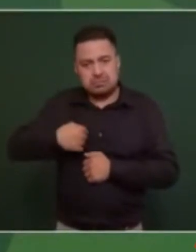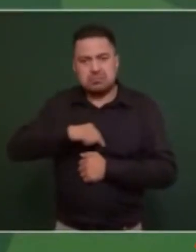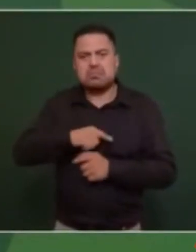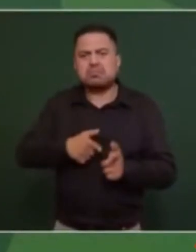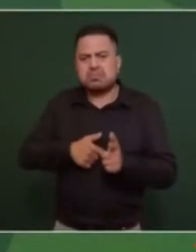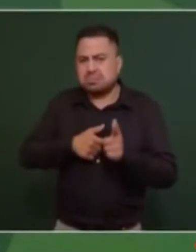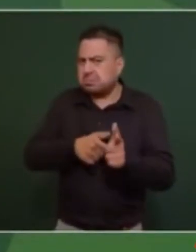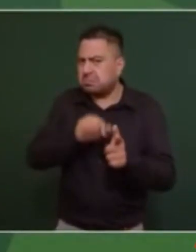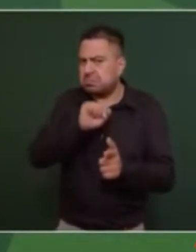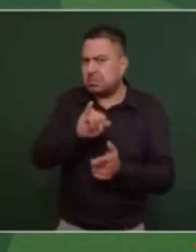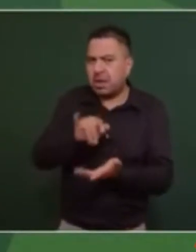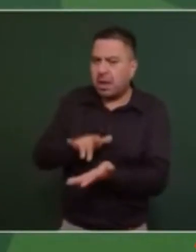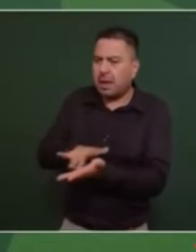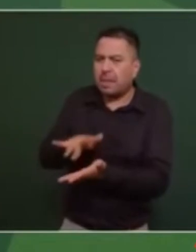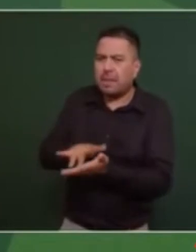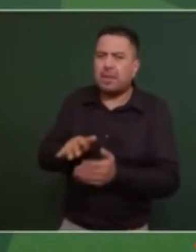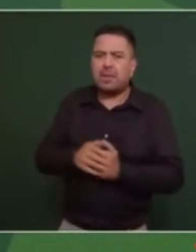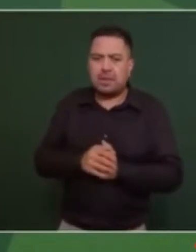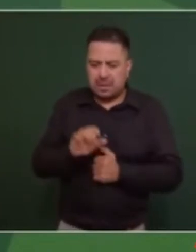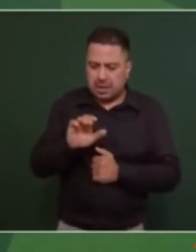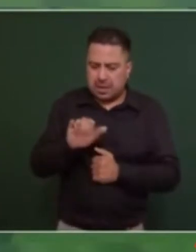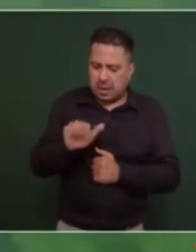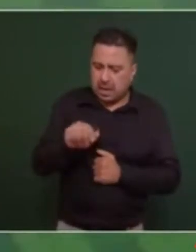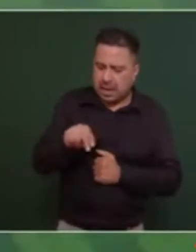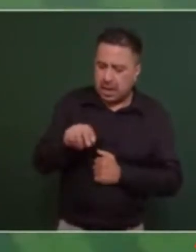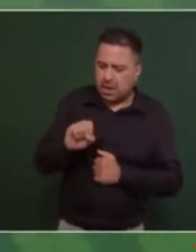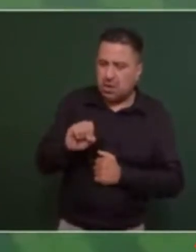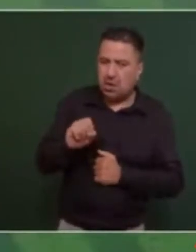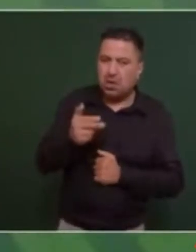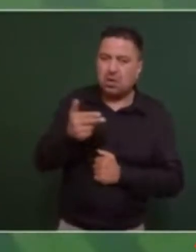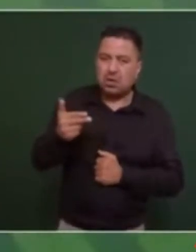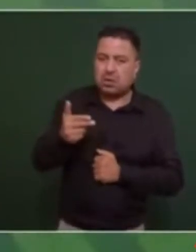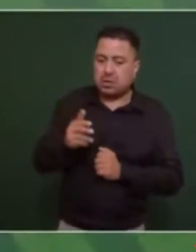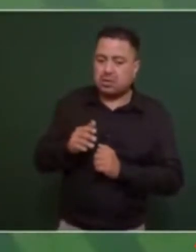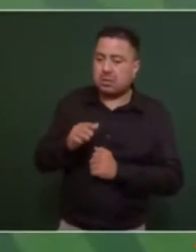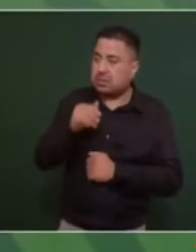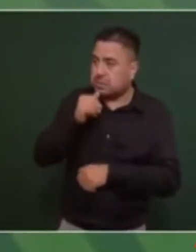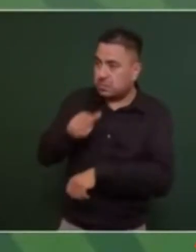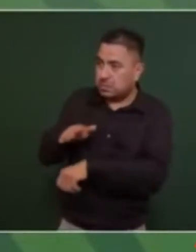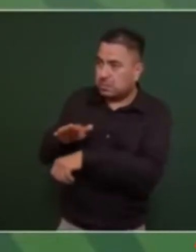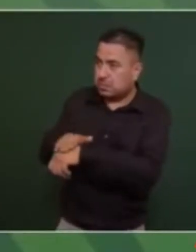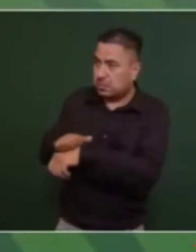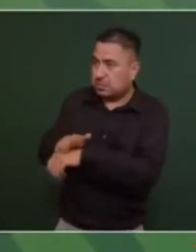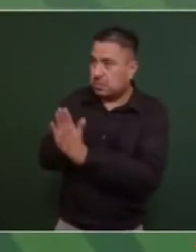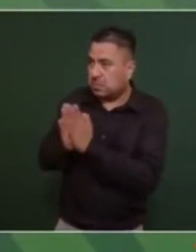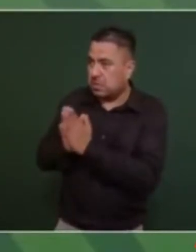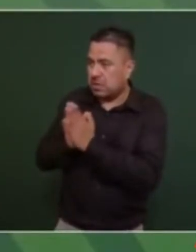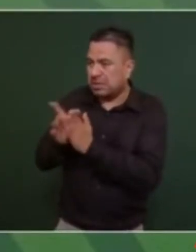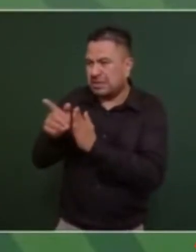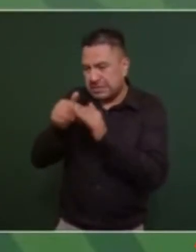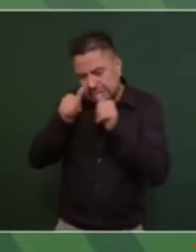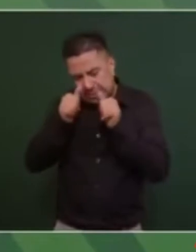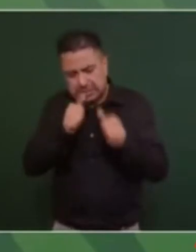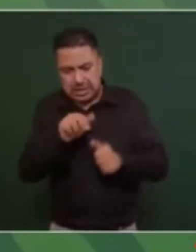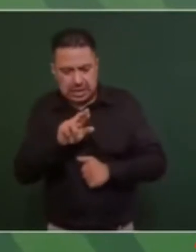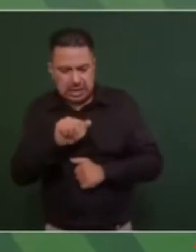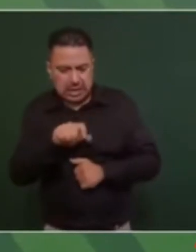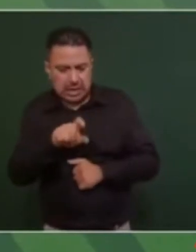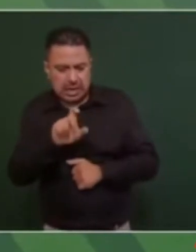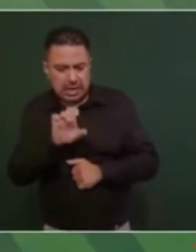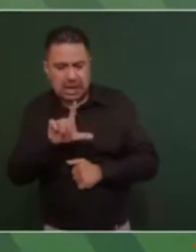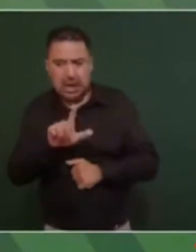apoyando y en el caso del cano ahí se lo voy a encargar mucho a Raquel y a Francisco